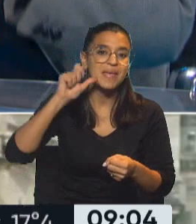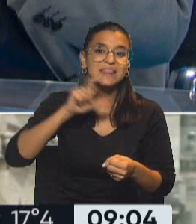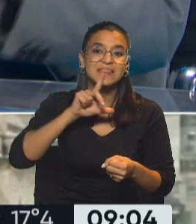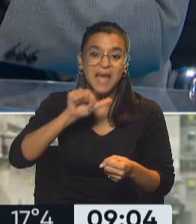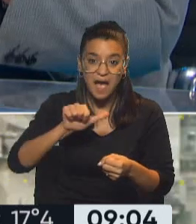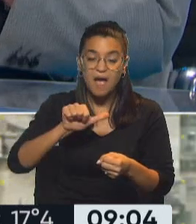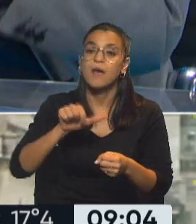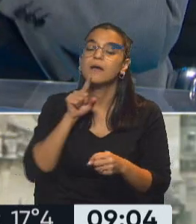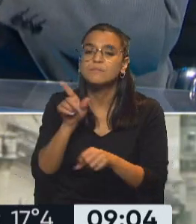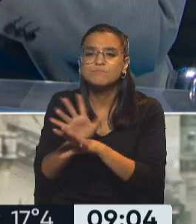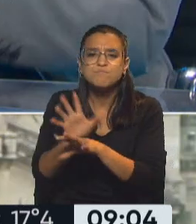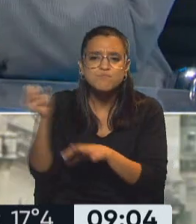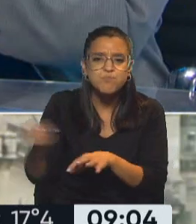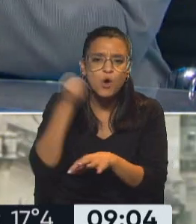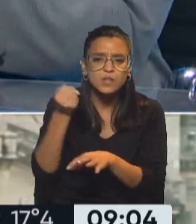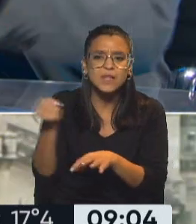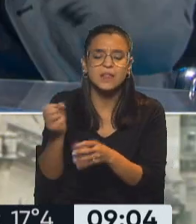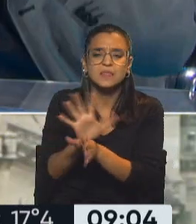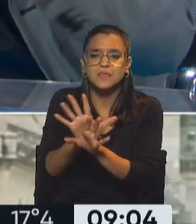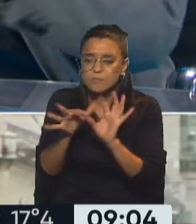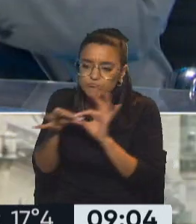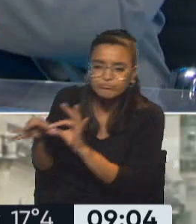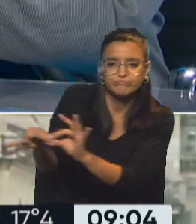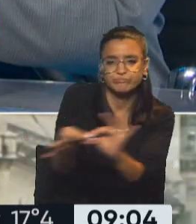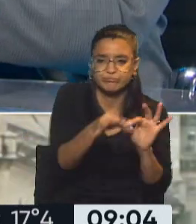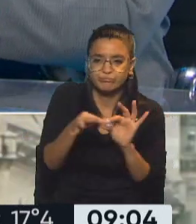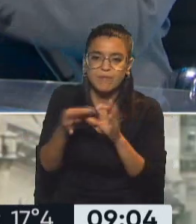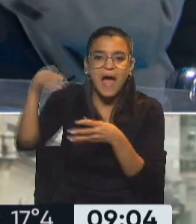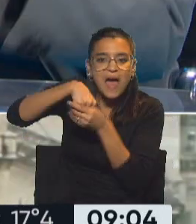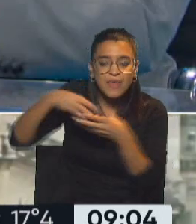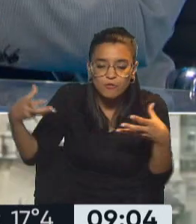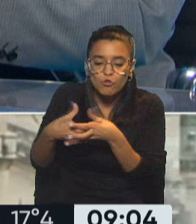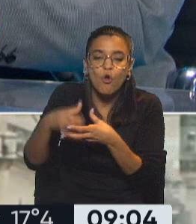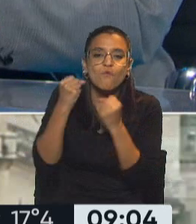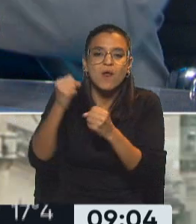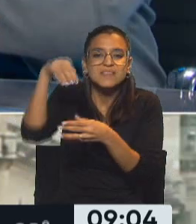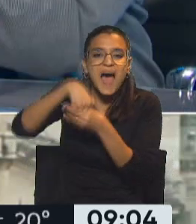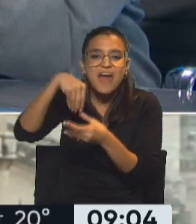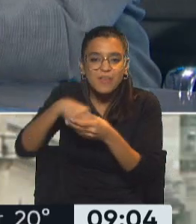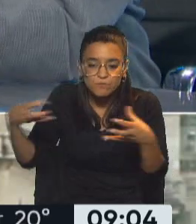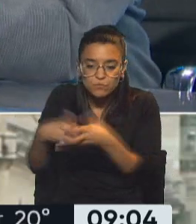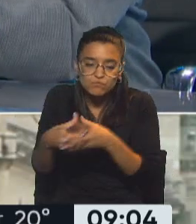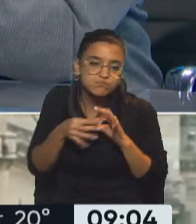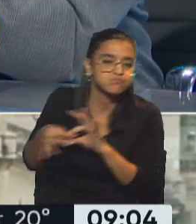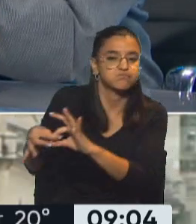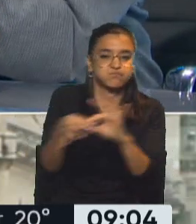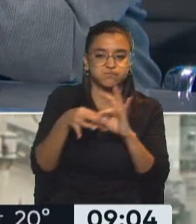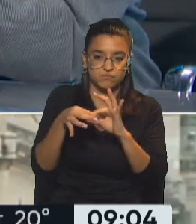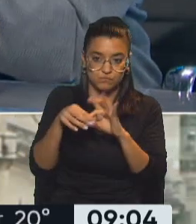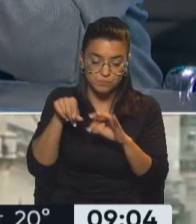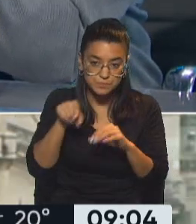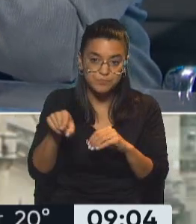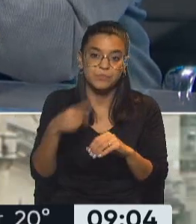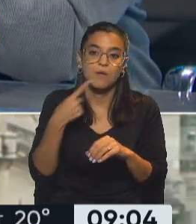es muy importante en el valor de la unidad, la fuerza hacia adentro. La unidad es el paradigma, ¿no?